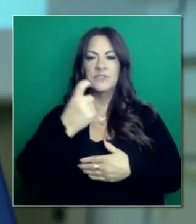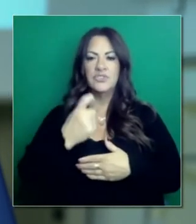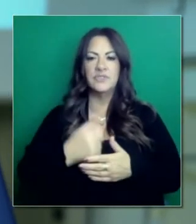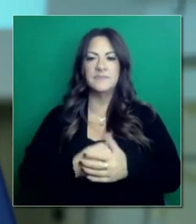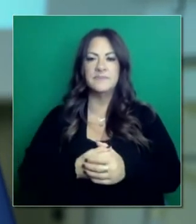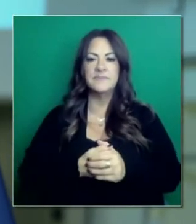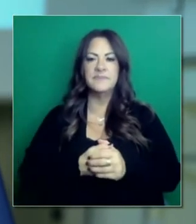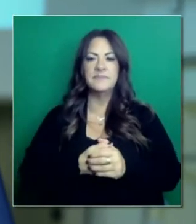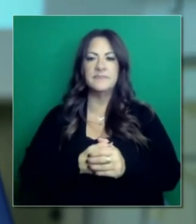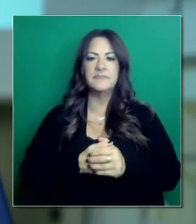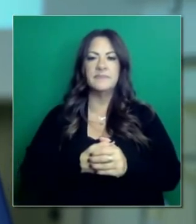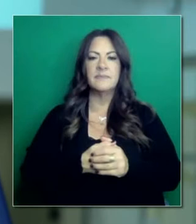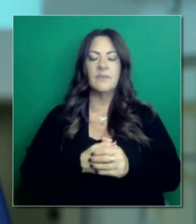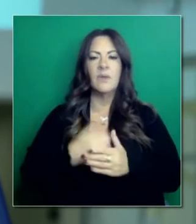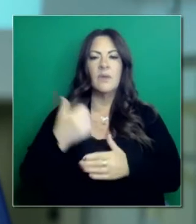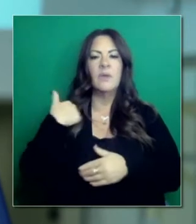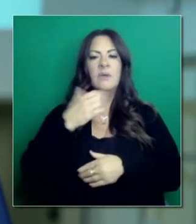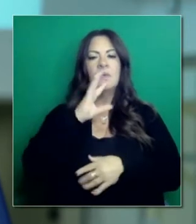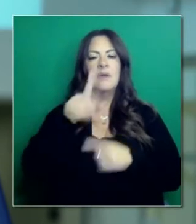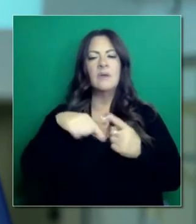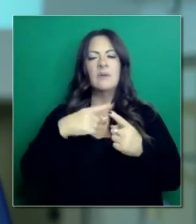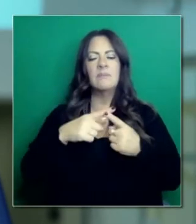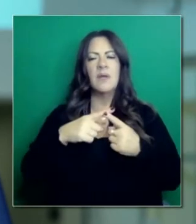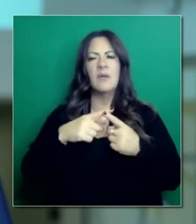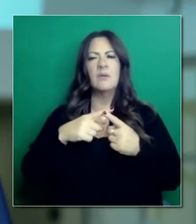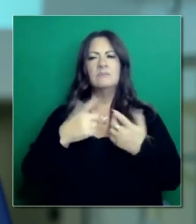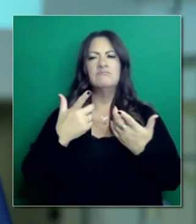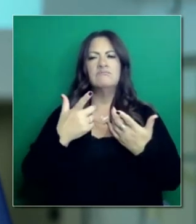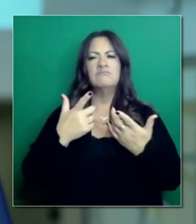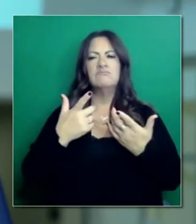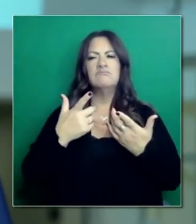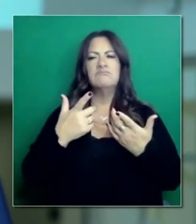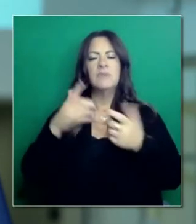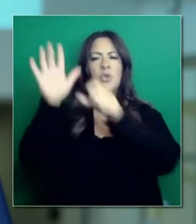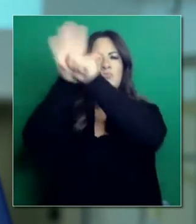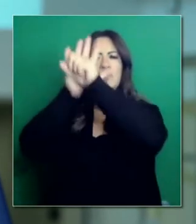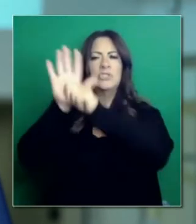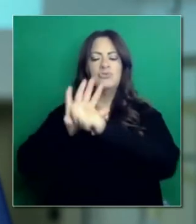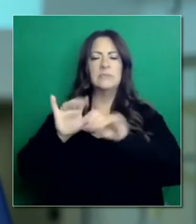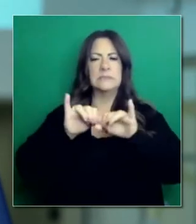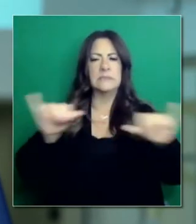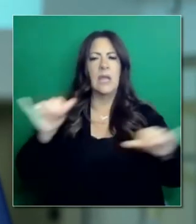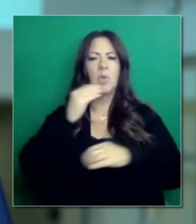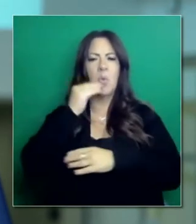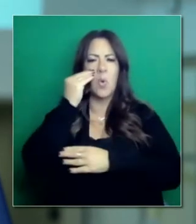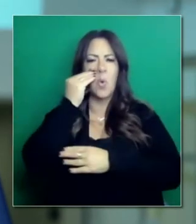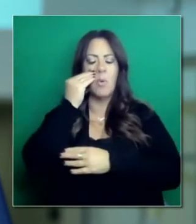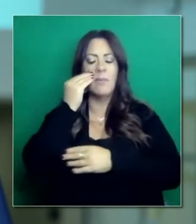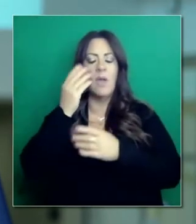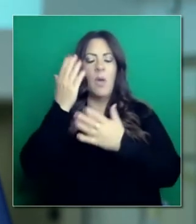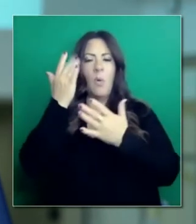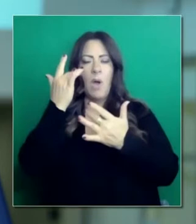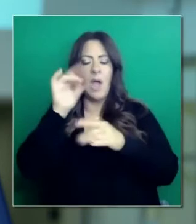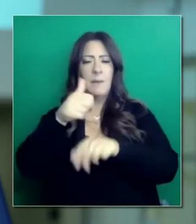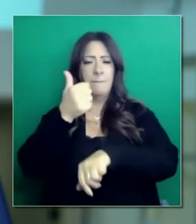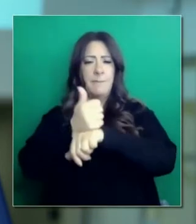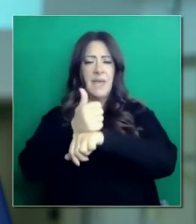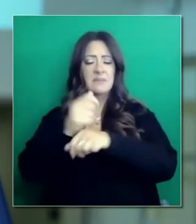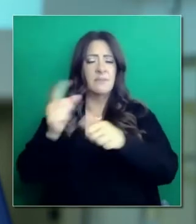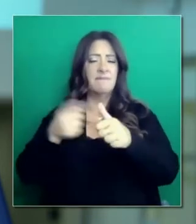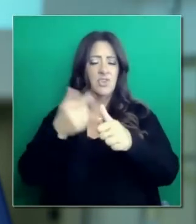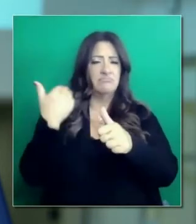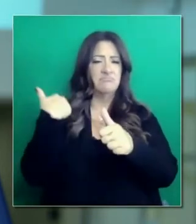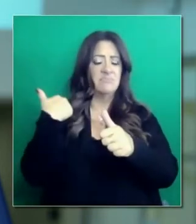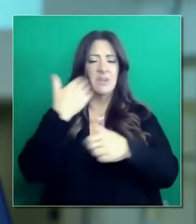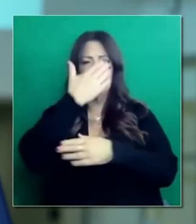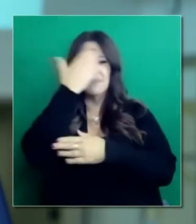¿Cuánto entramos a la orden regional de quedarse en casa? Lo hicimos vigilando muy de cerca lo que iban a experimentar los hospitales